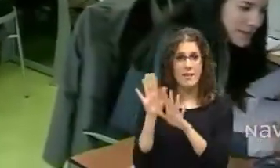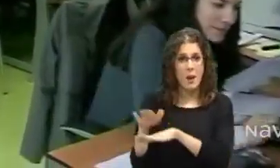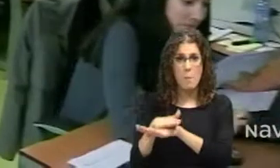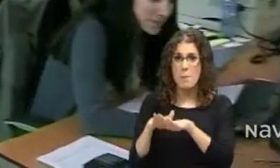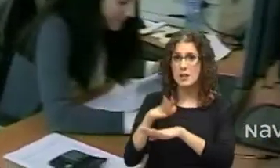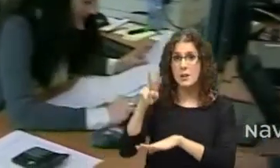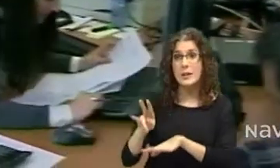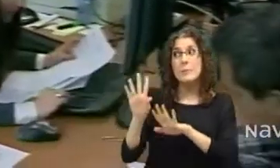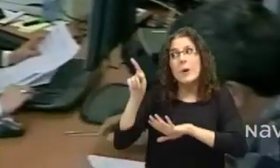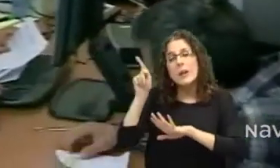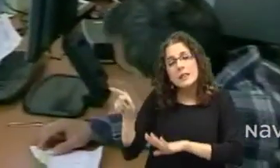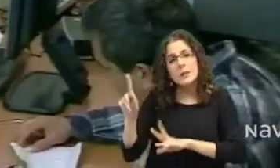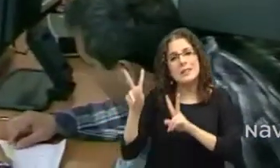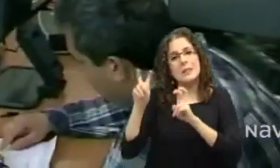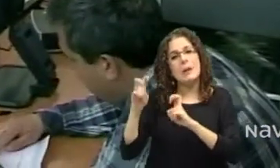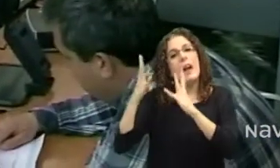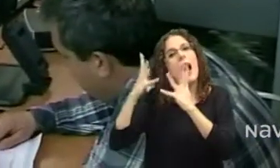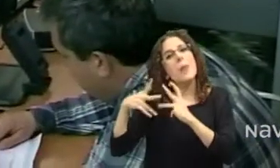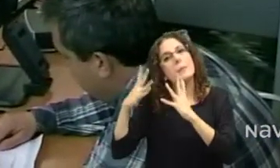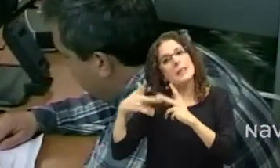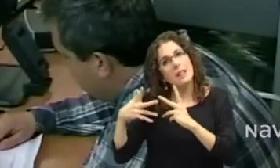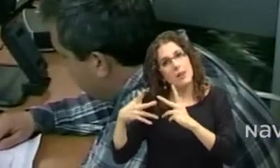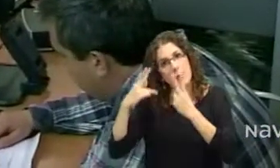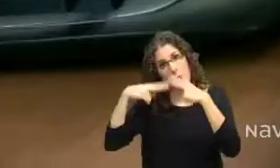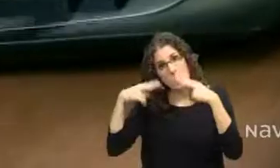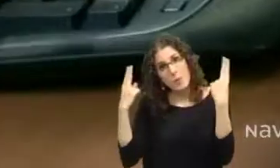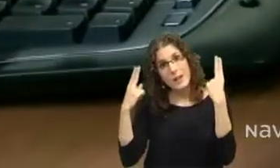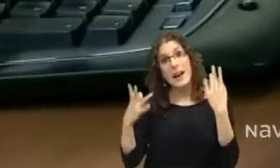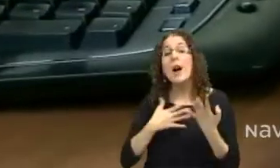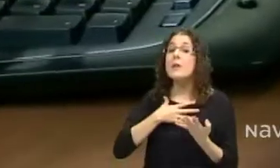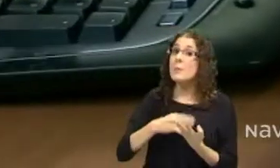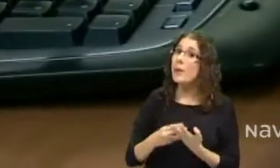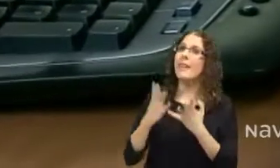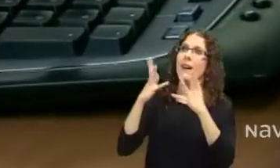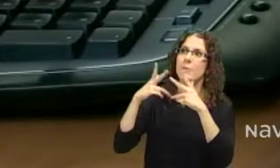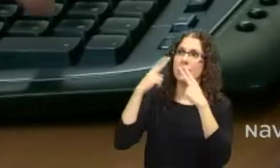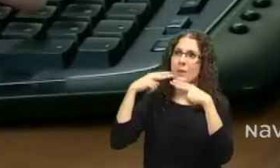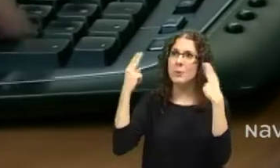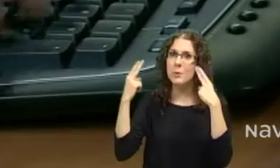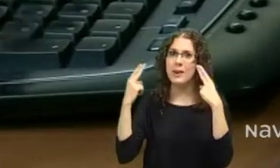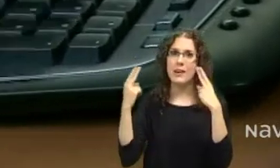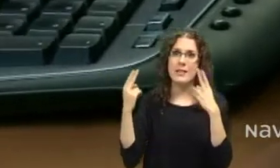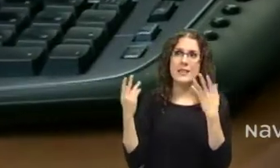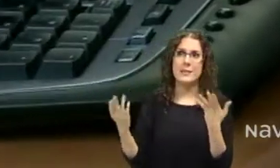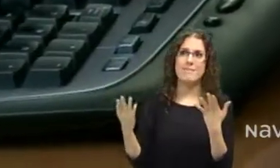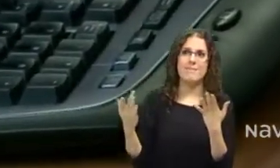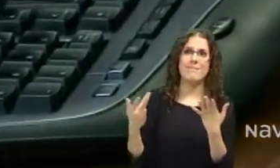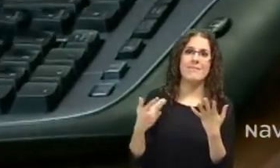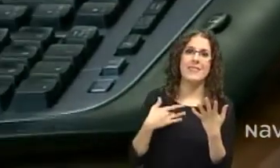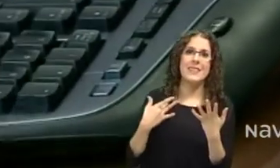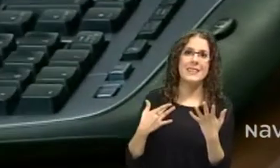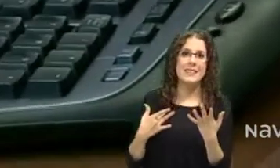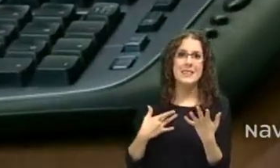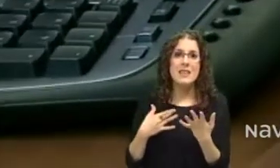administración pública que quizá no está acostumbrada a unos plazos y a unos días que para un empresario son dinero y son